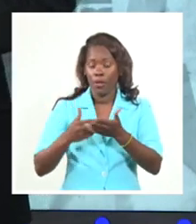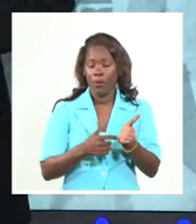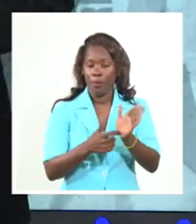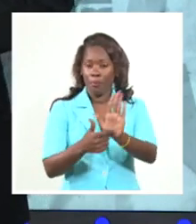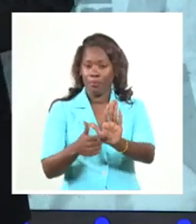Bújate Bújate